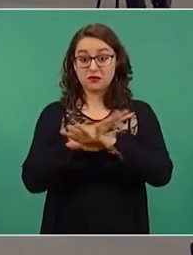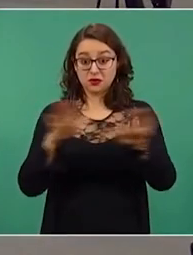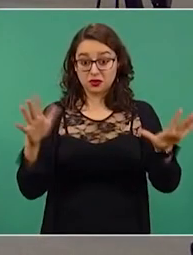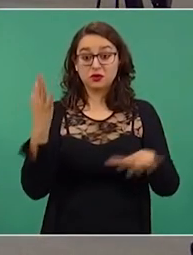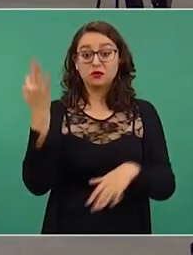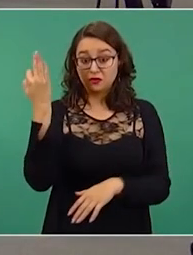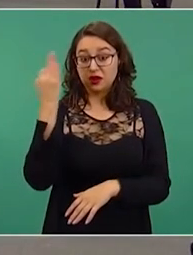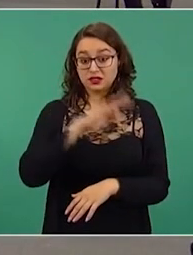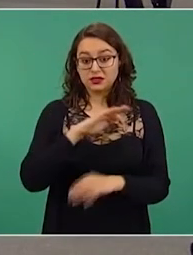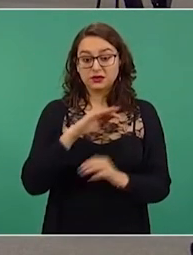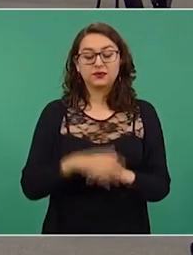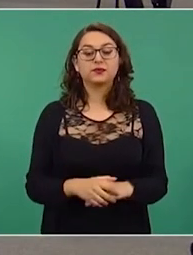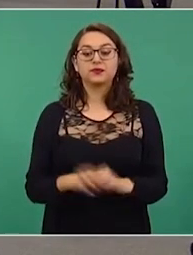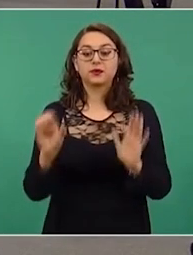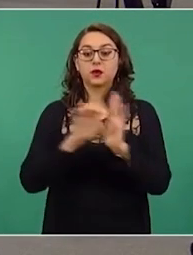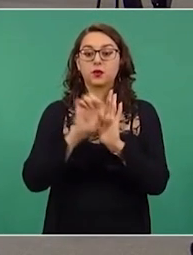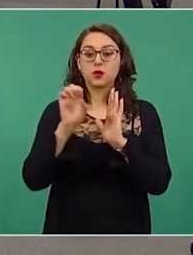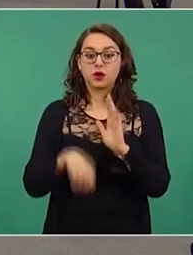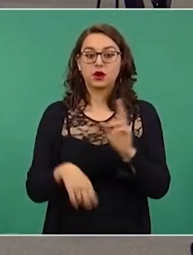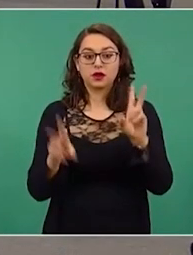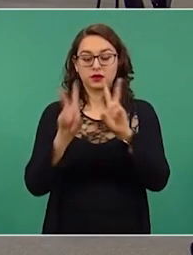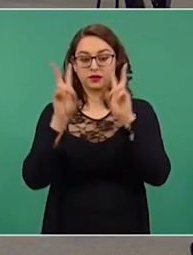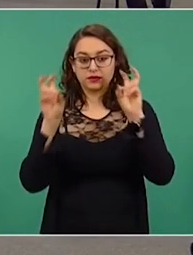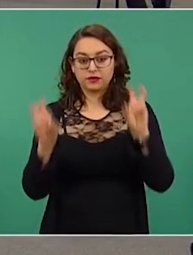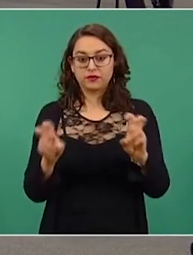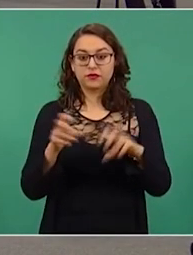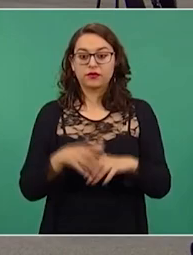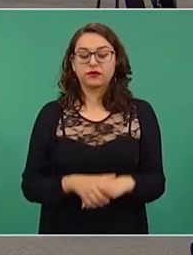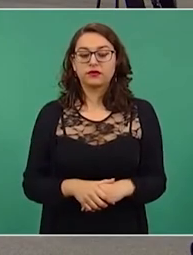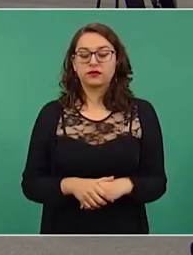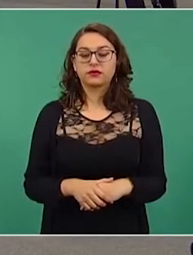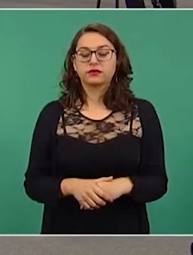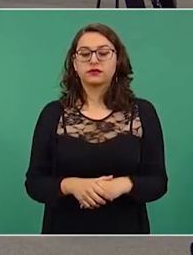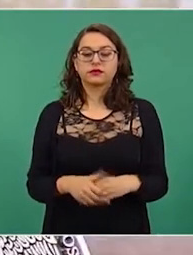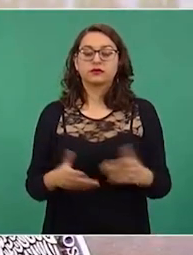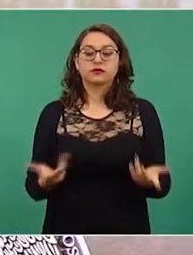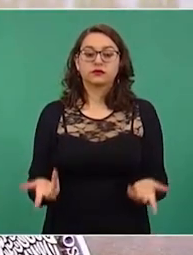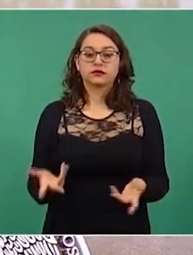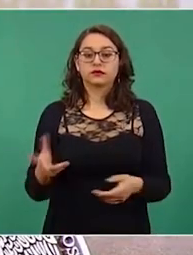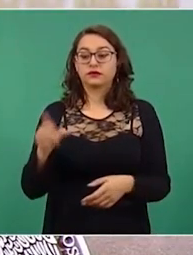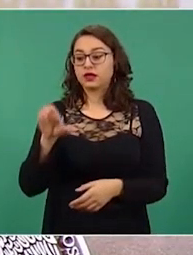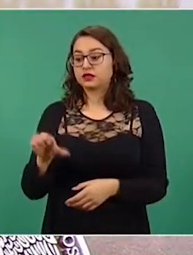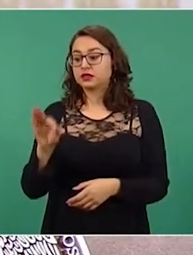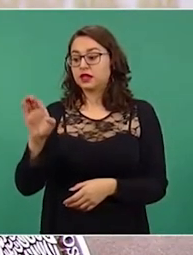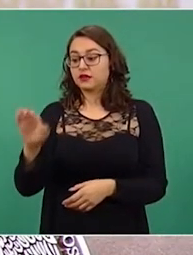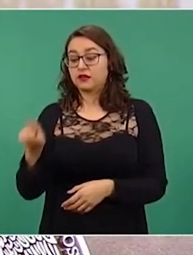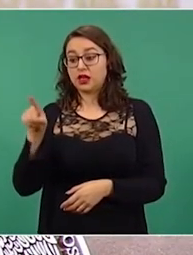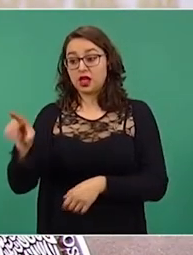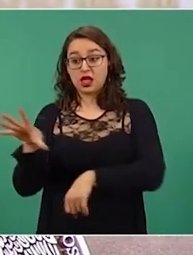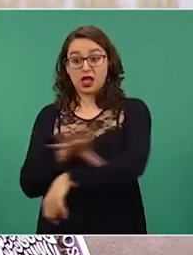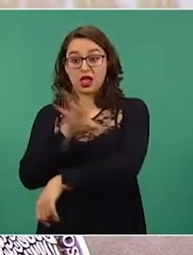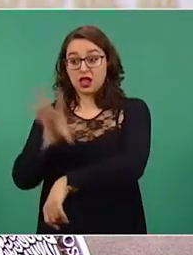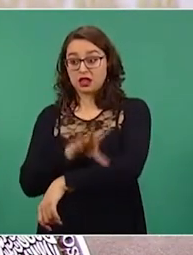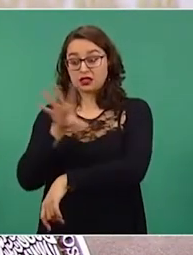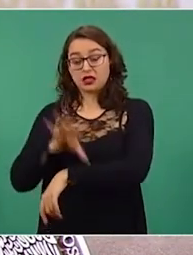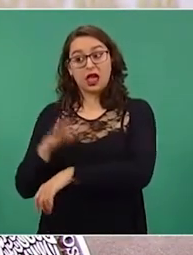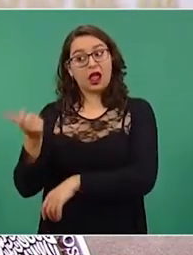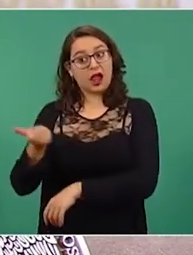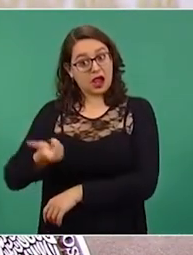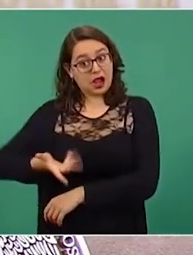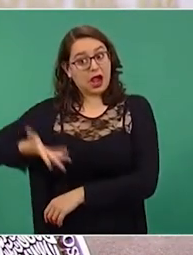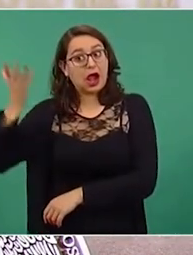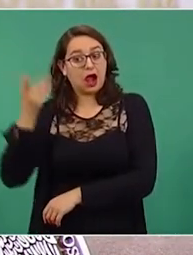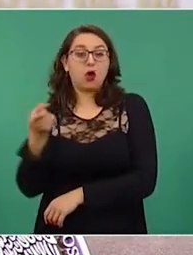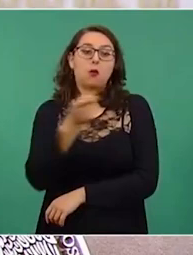reforma subirá las tarifas de luz porque es más cara la electricidad de la Comisión Federal de Electricidad, que se